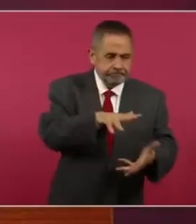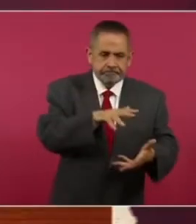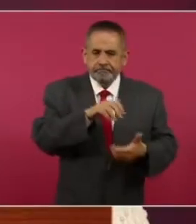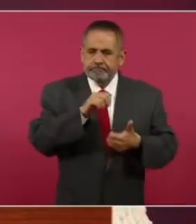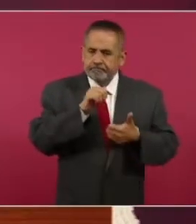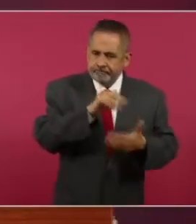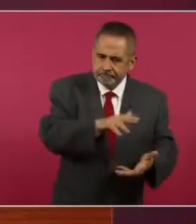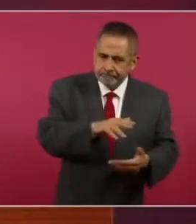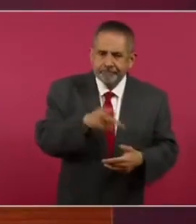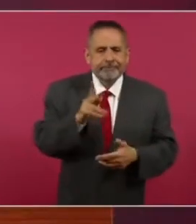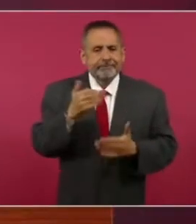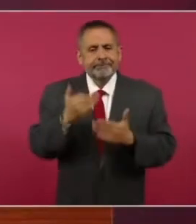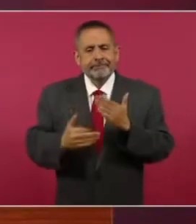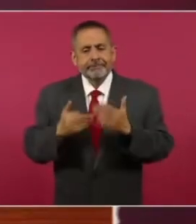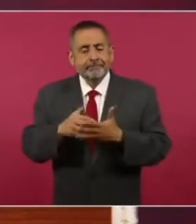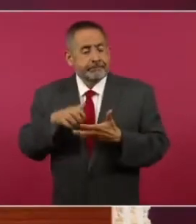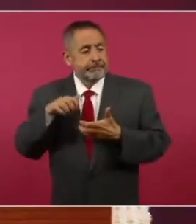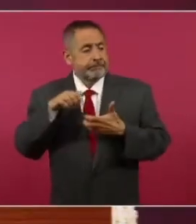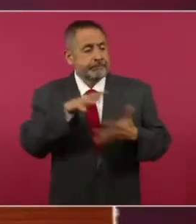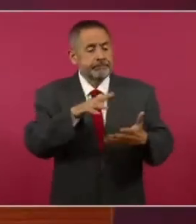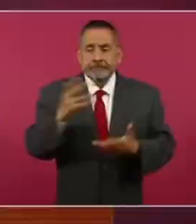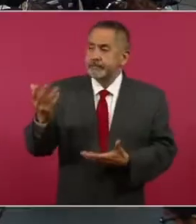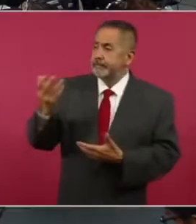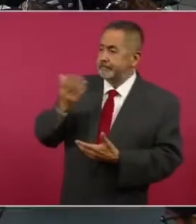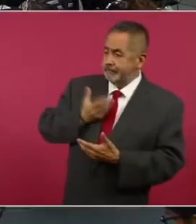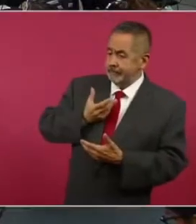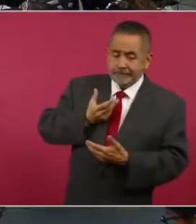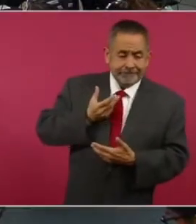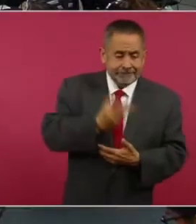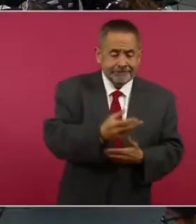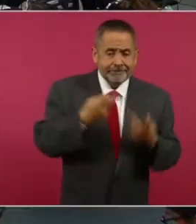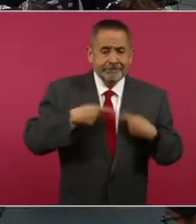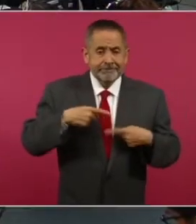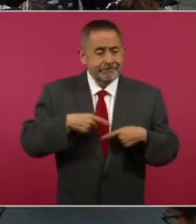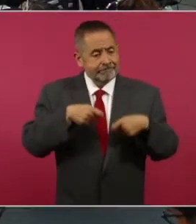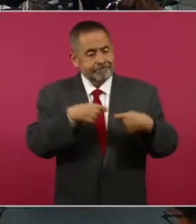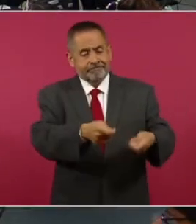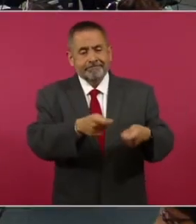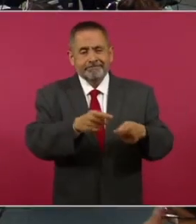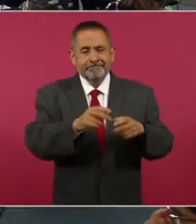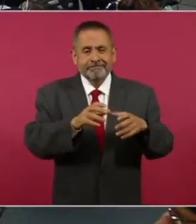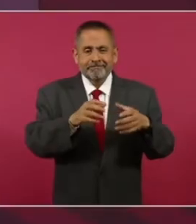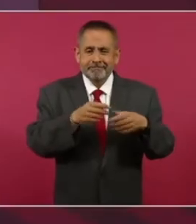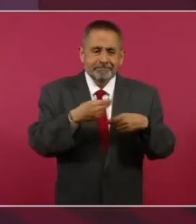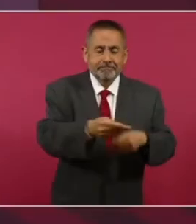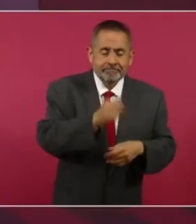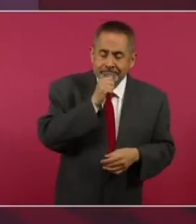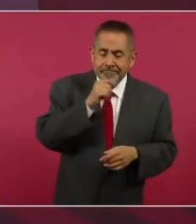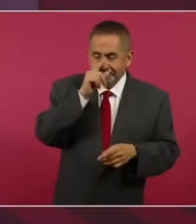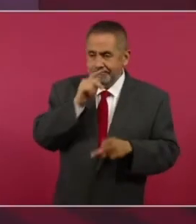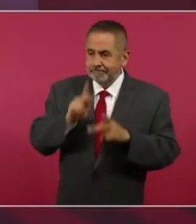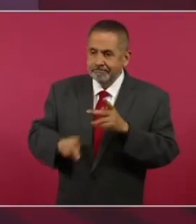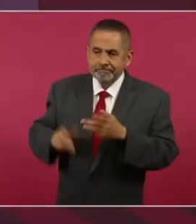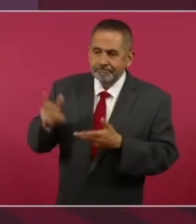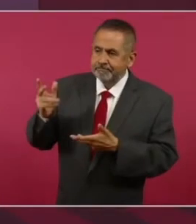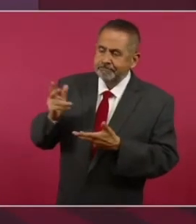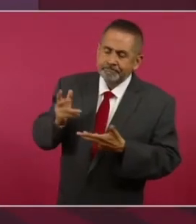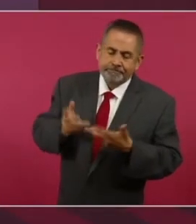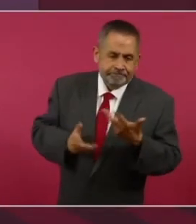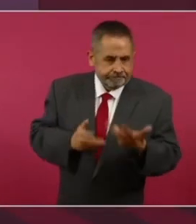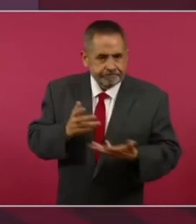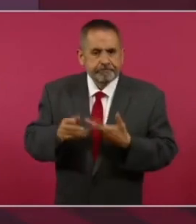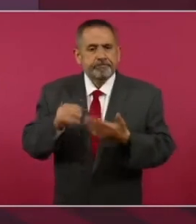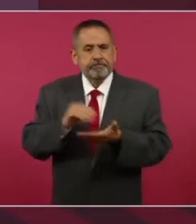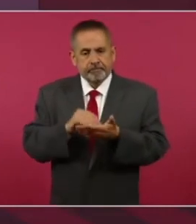el problema que llegue hasta la última milla en las unidades de servicio médico. Entonces, ahí